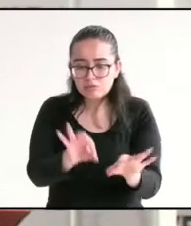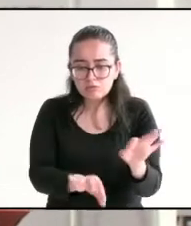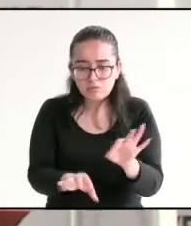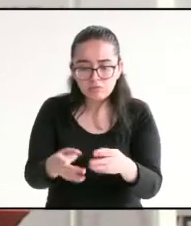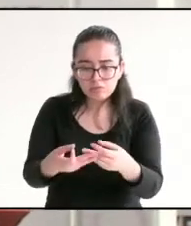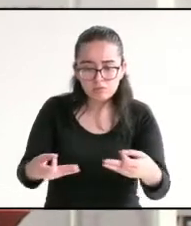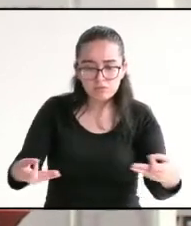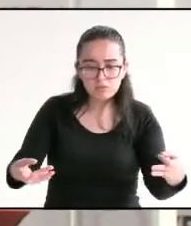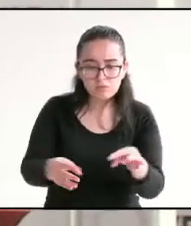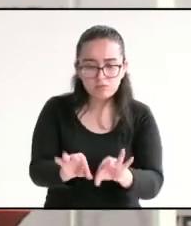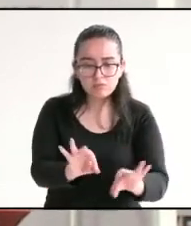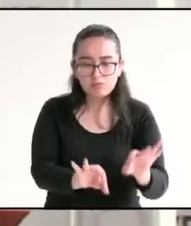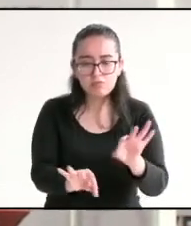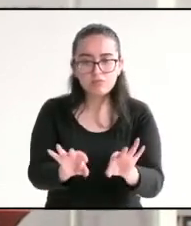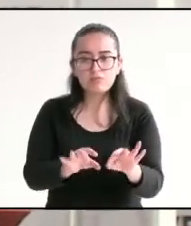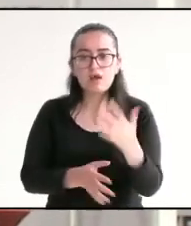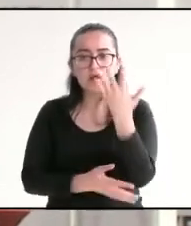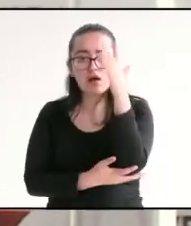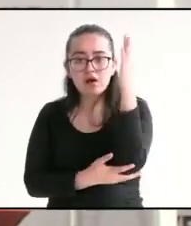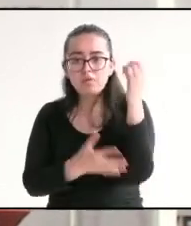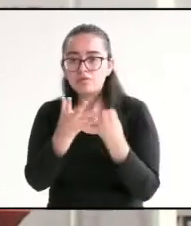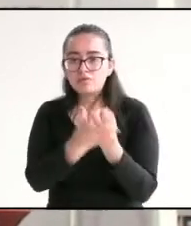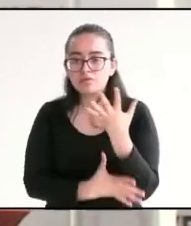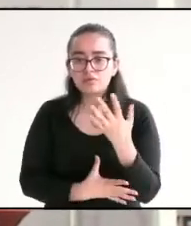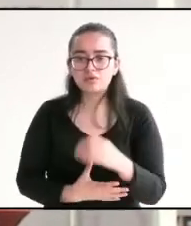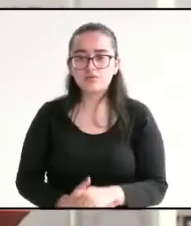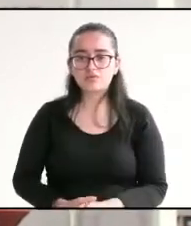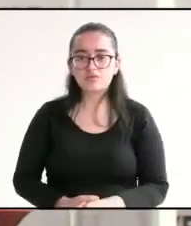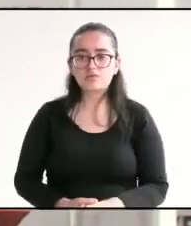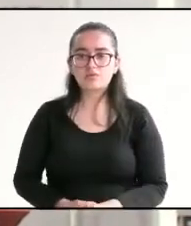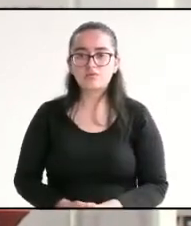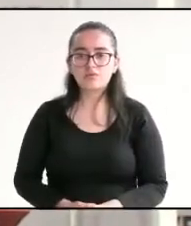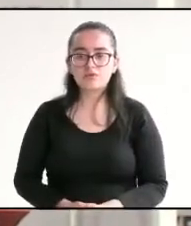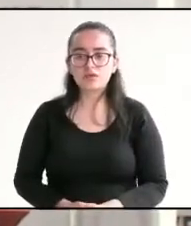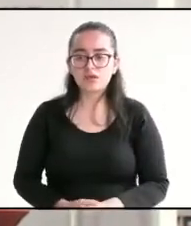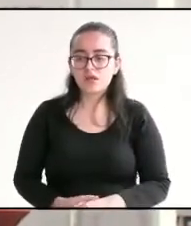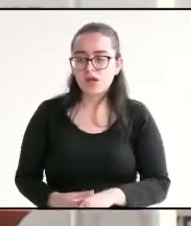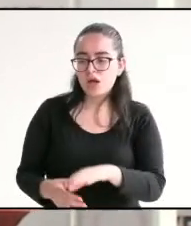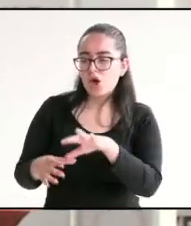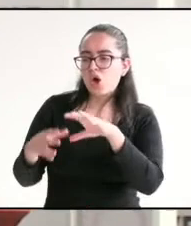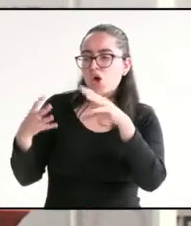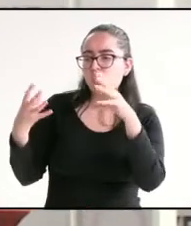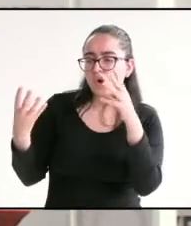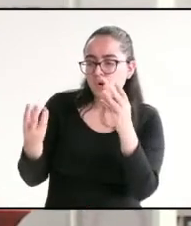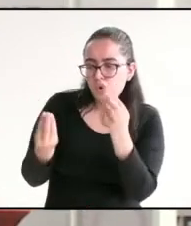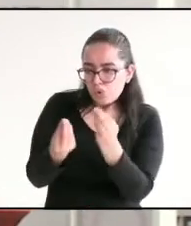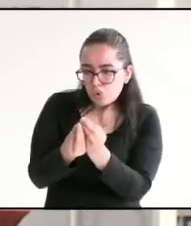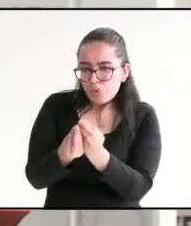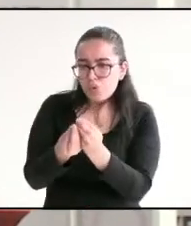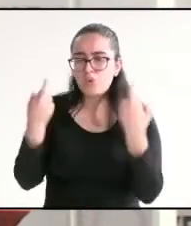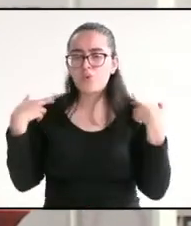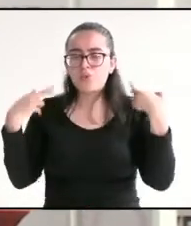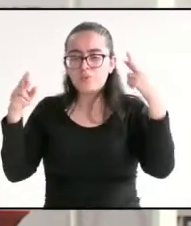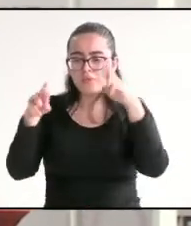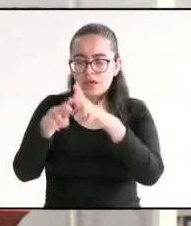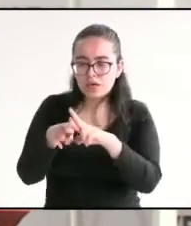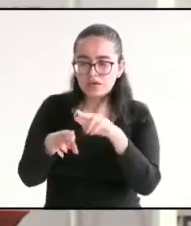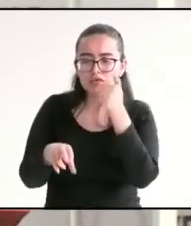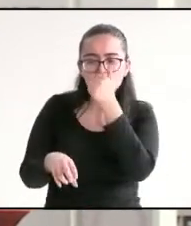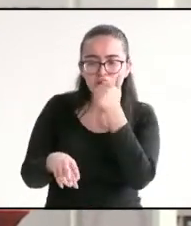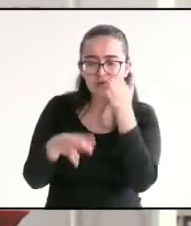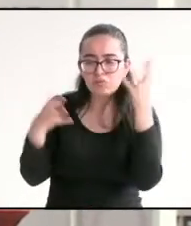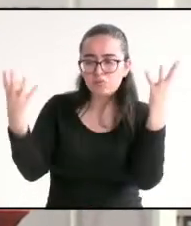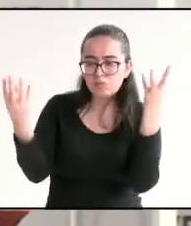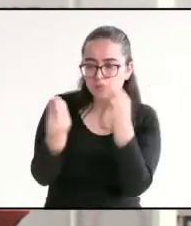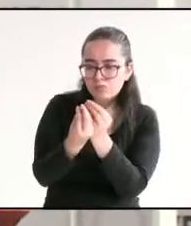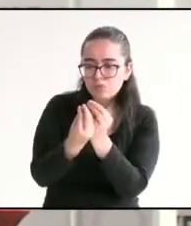Así también estamos proponiendo campañas de educación en coordinación con los maestros, con los alumnos. Tenemos